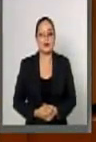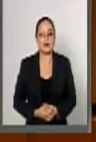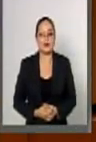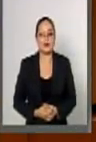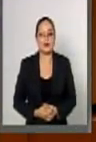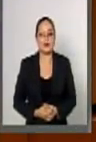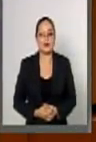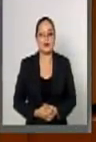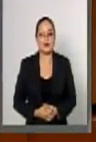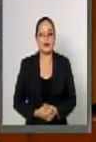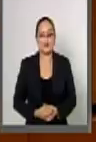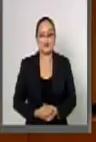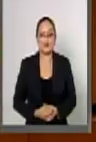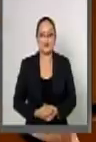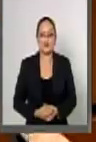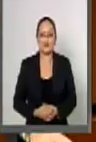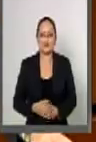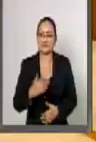seguimos adelante